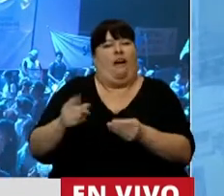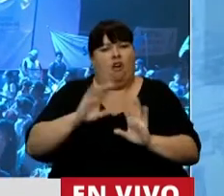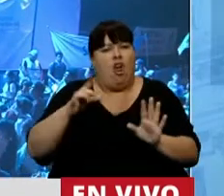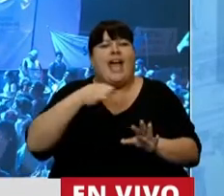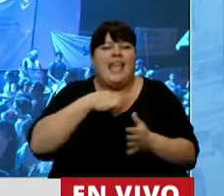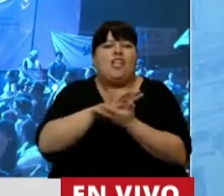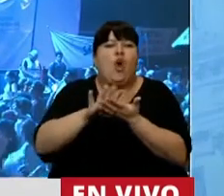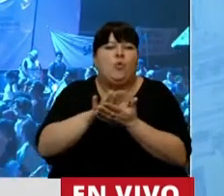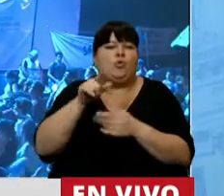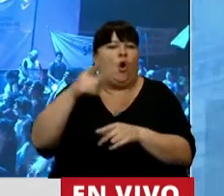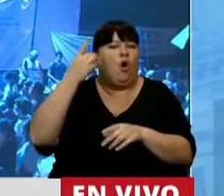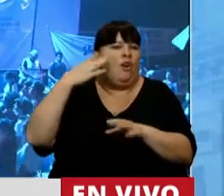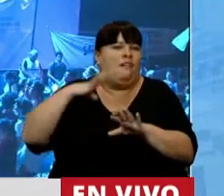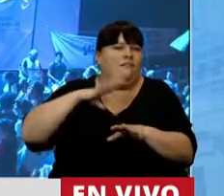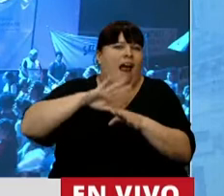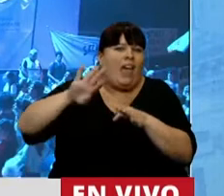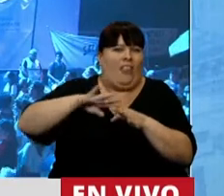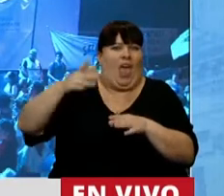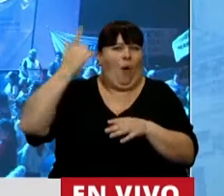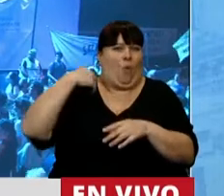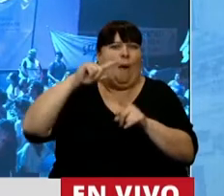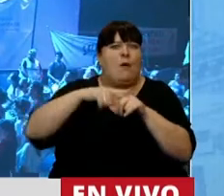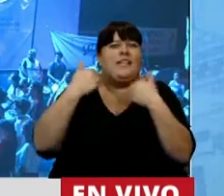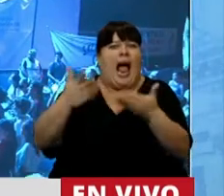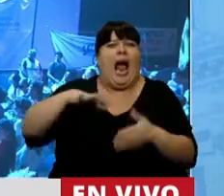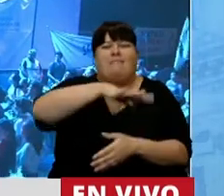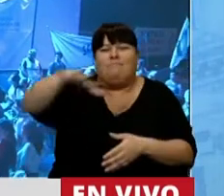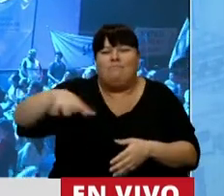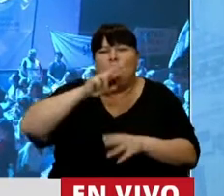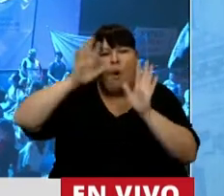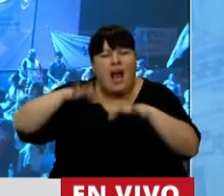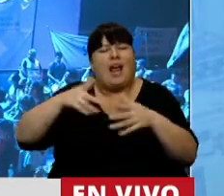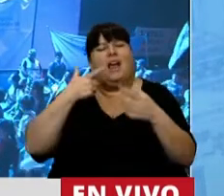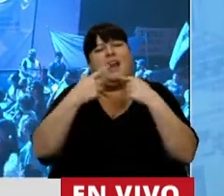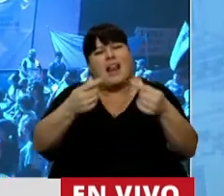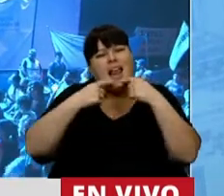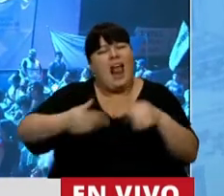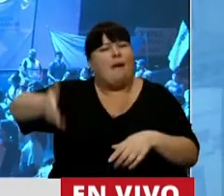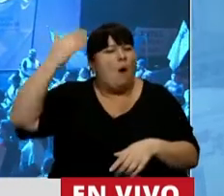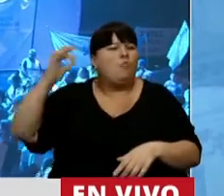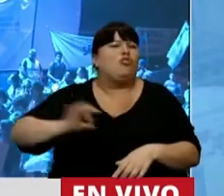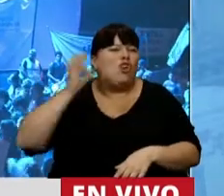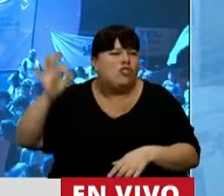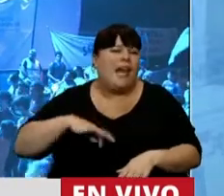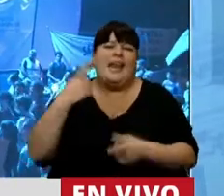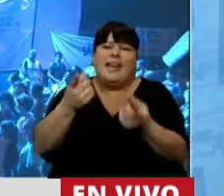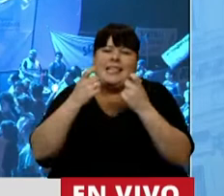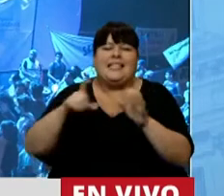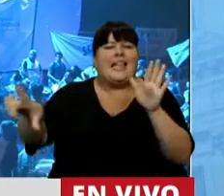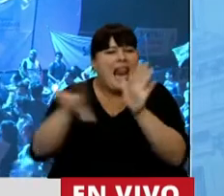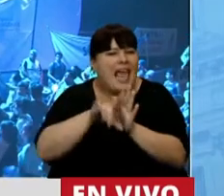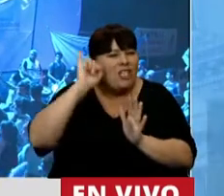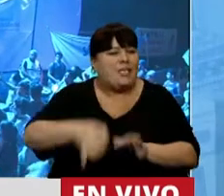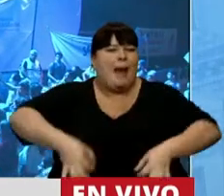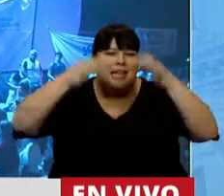es tratar de saldar la deuda que tiene la política con el inmenso movimiento de mujeres que viene planteándonos hace muchísimos años que tenemos que legislar